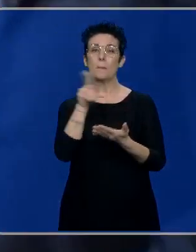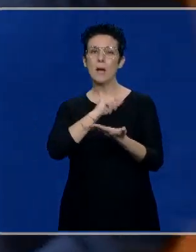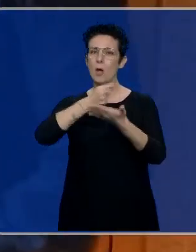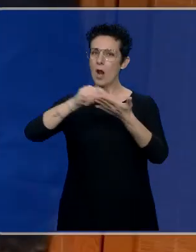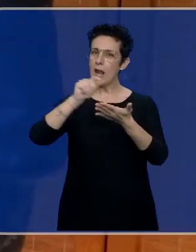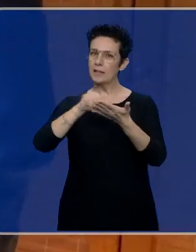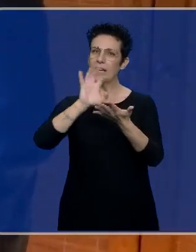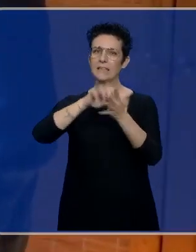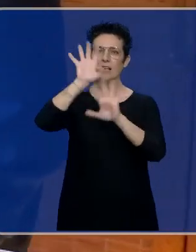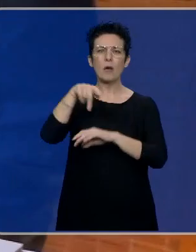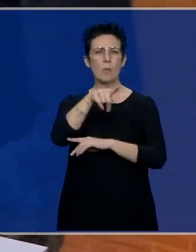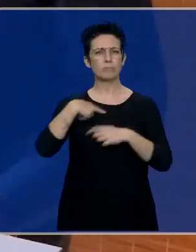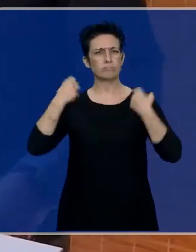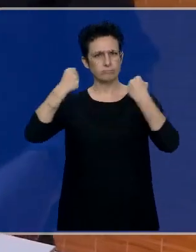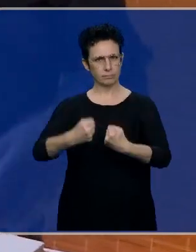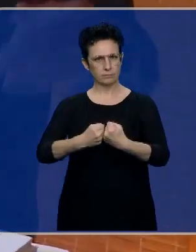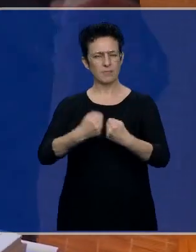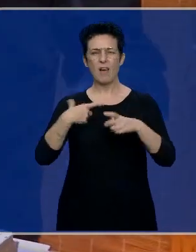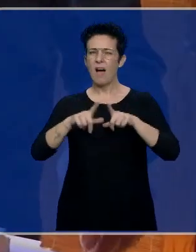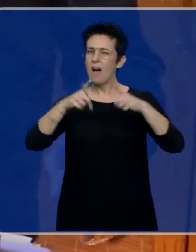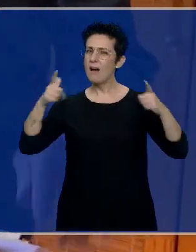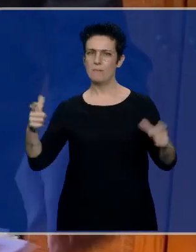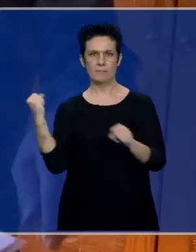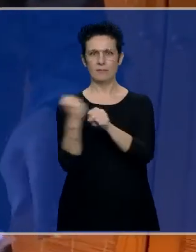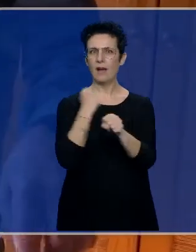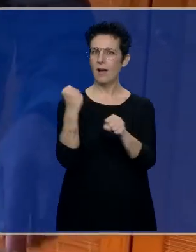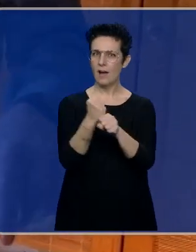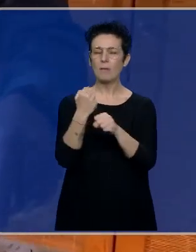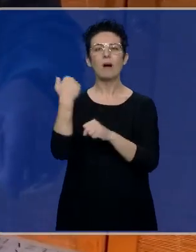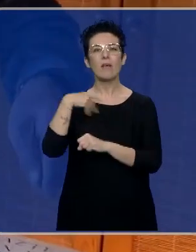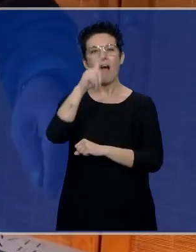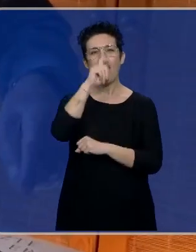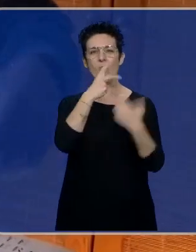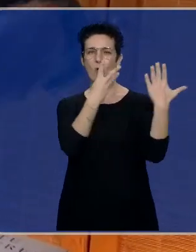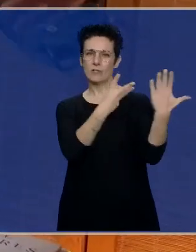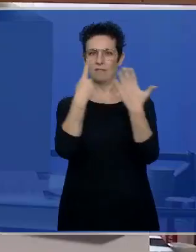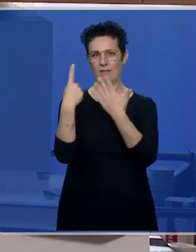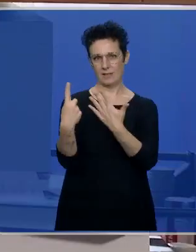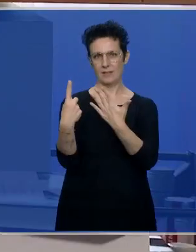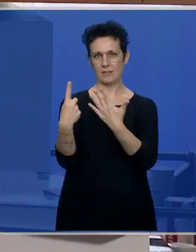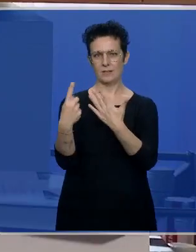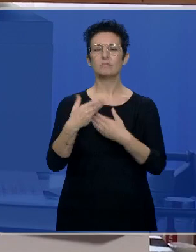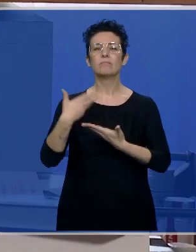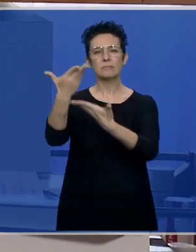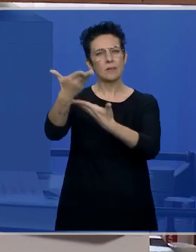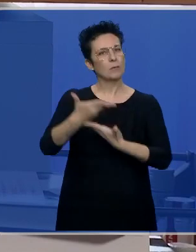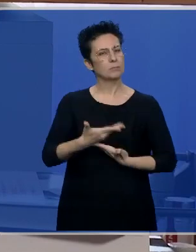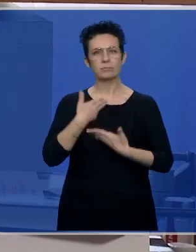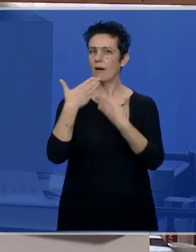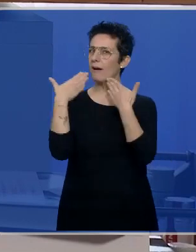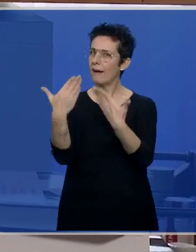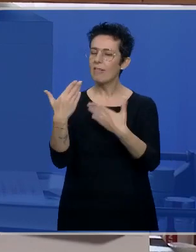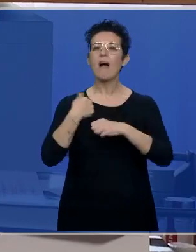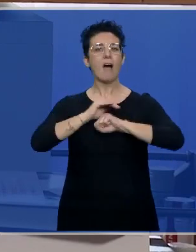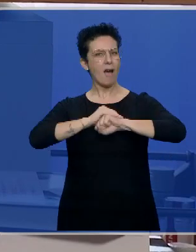que reconoce la solidez y amplitud de su trabajo, llegó a sus 86 años. Lo recibo con gratitud, lo recibo con